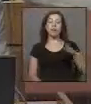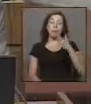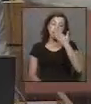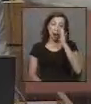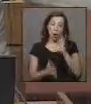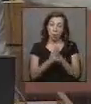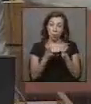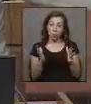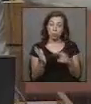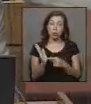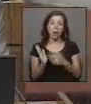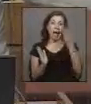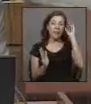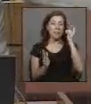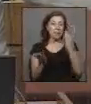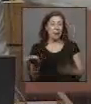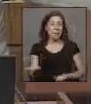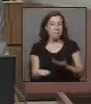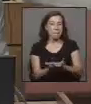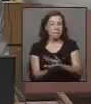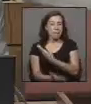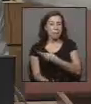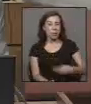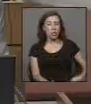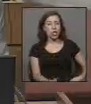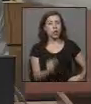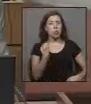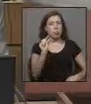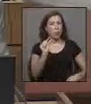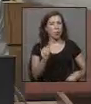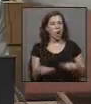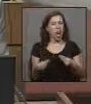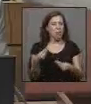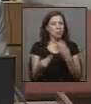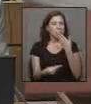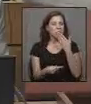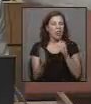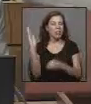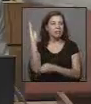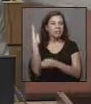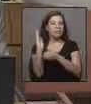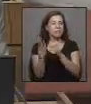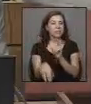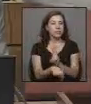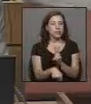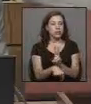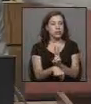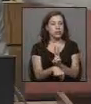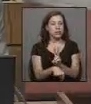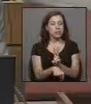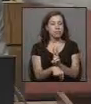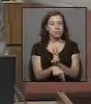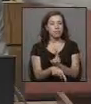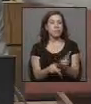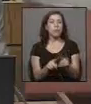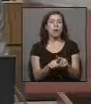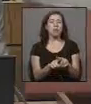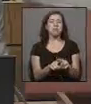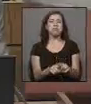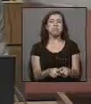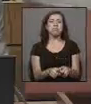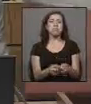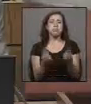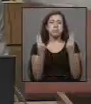franco, la propuesta original del Ejecutivo poco aportaba a mejorar la carrera docente, infligía denigraciones